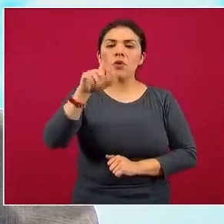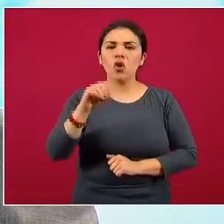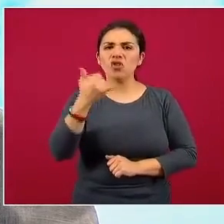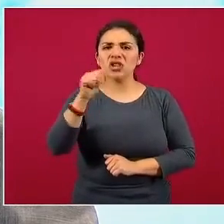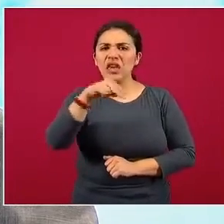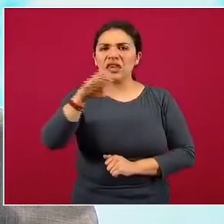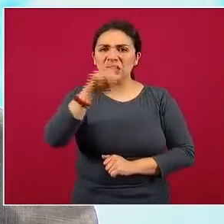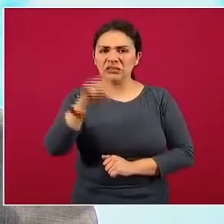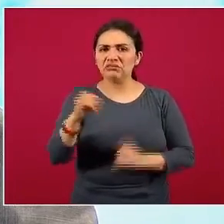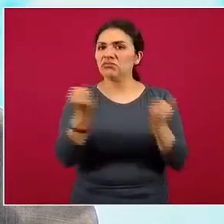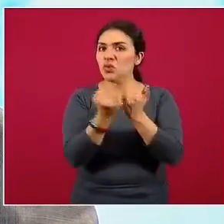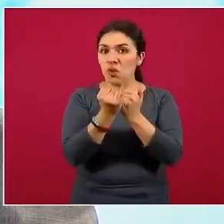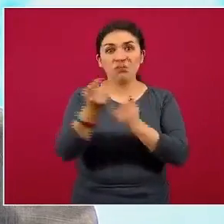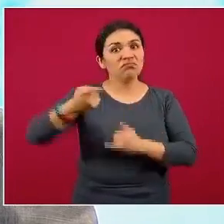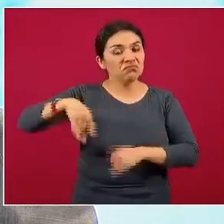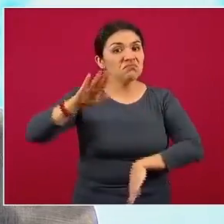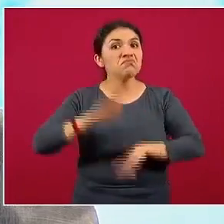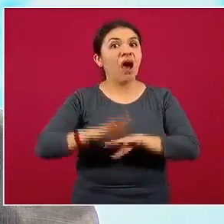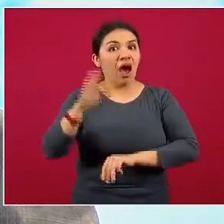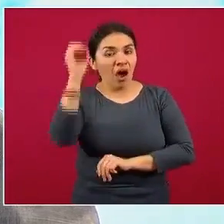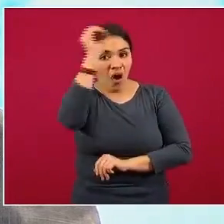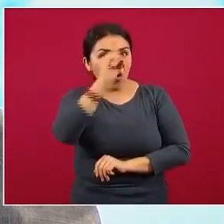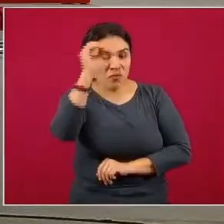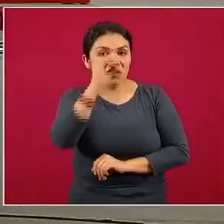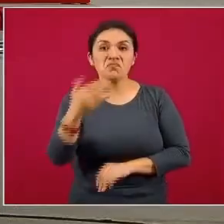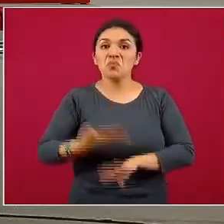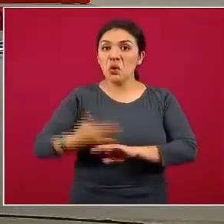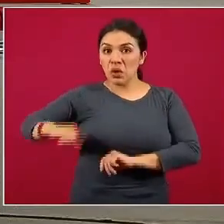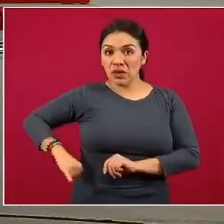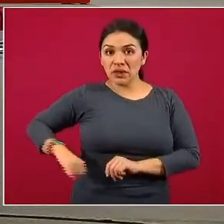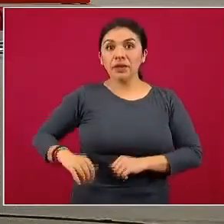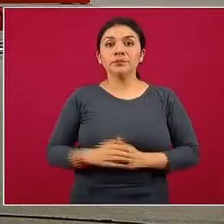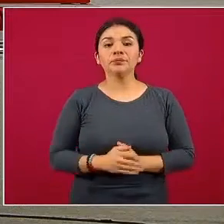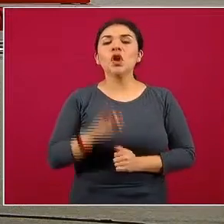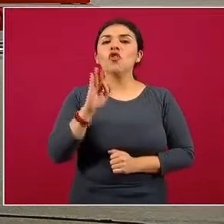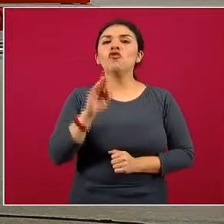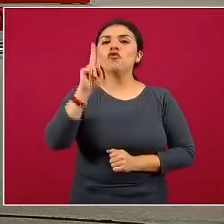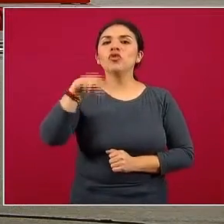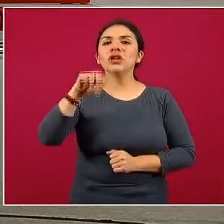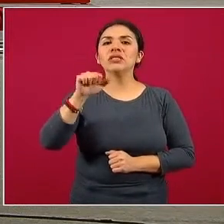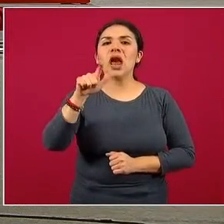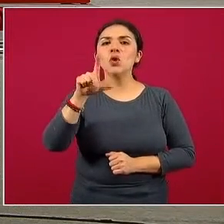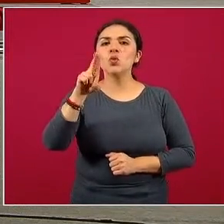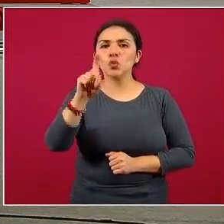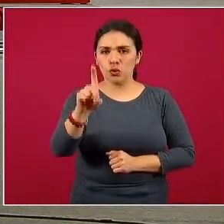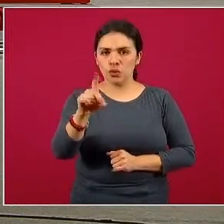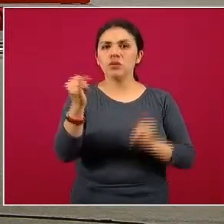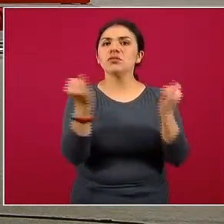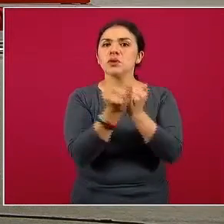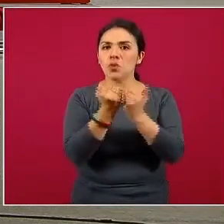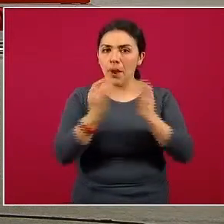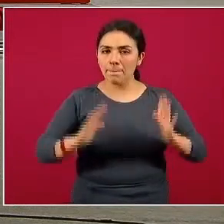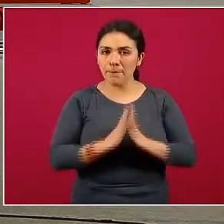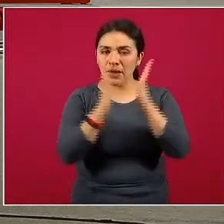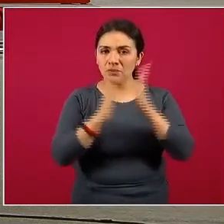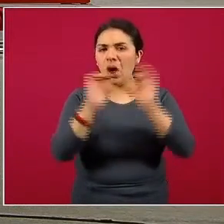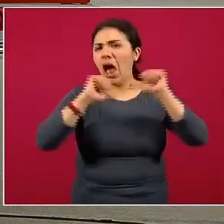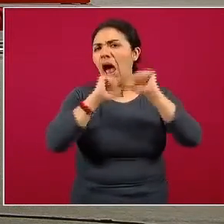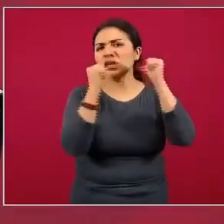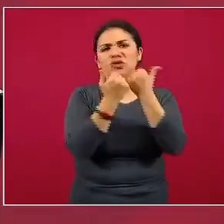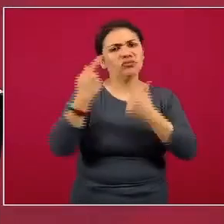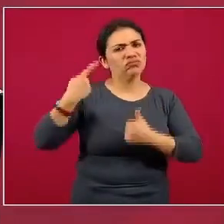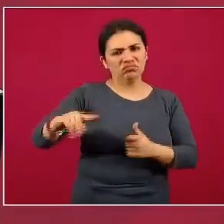también unas reflexiones muy interesantes. FunSalud, la Fundación Mexicana para la Salud, Asociación Civil.